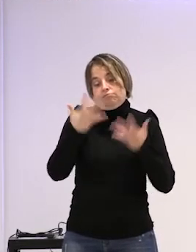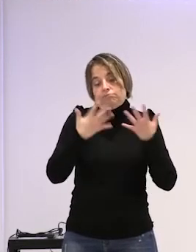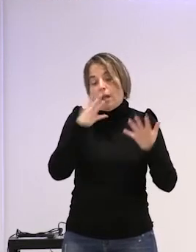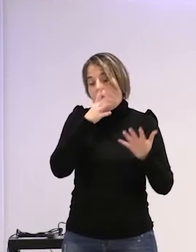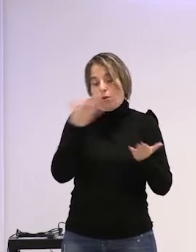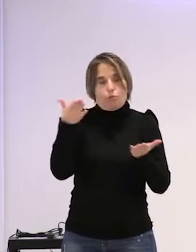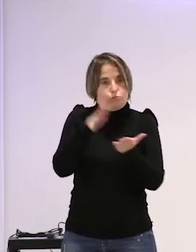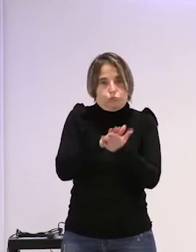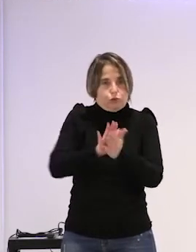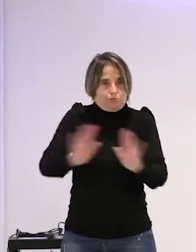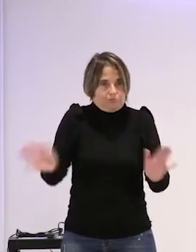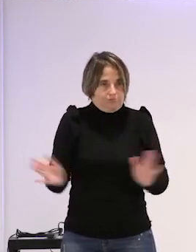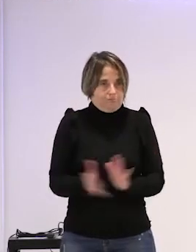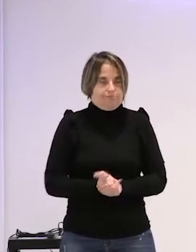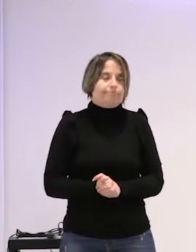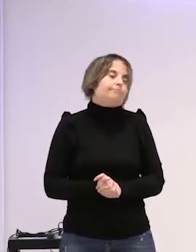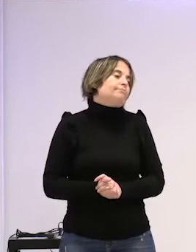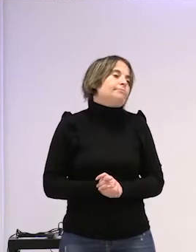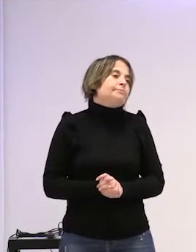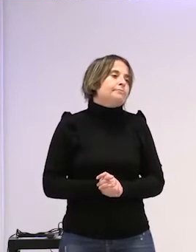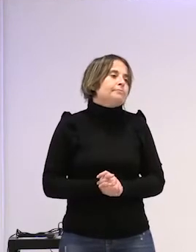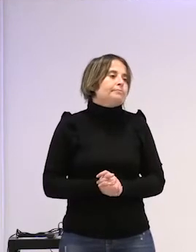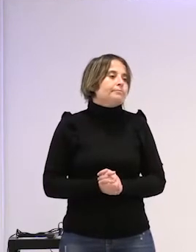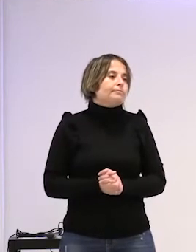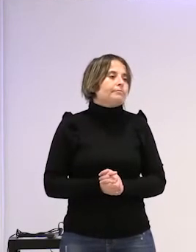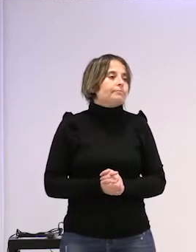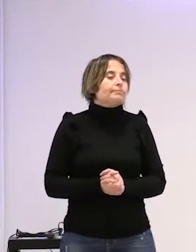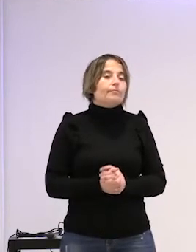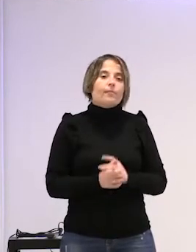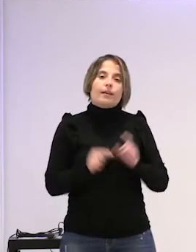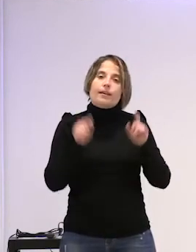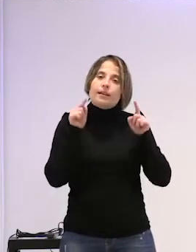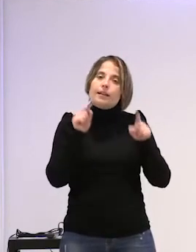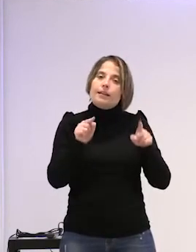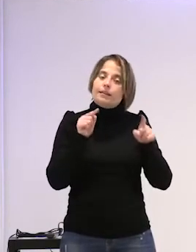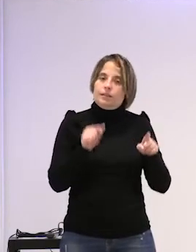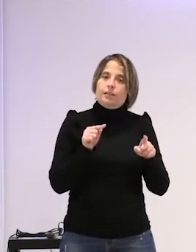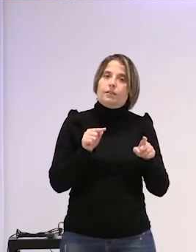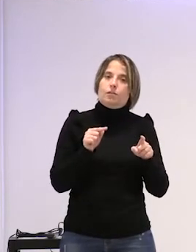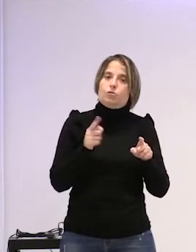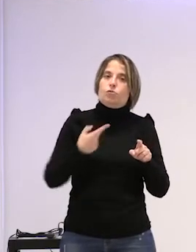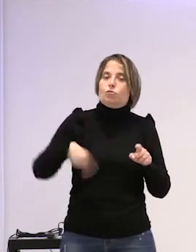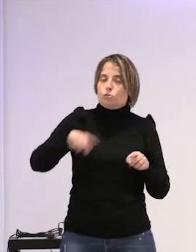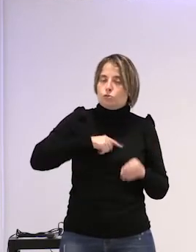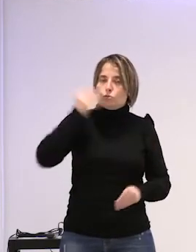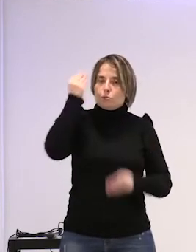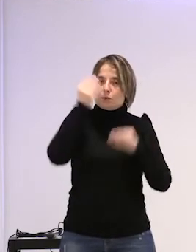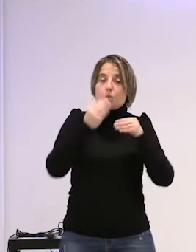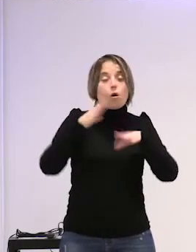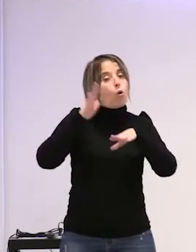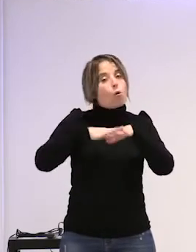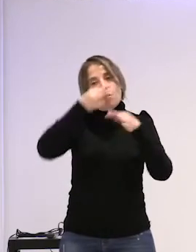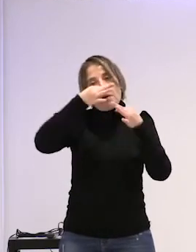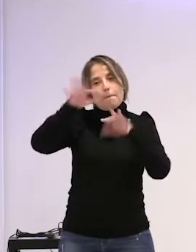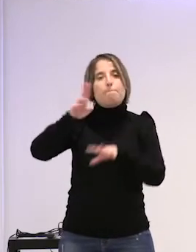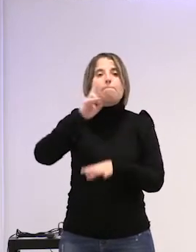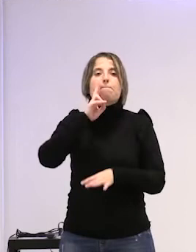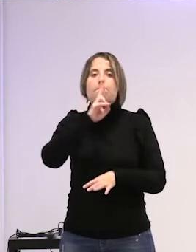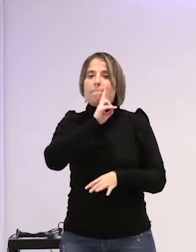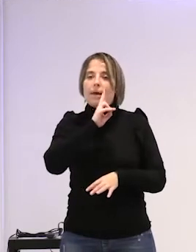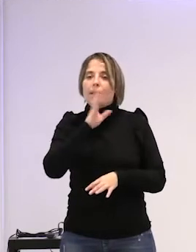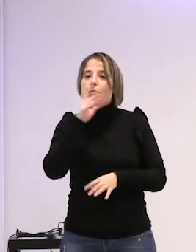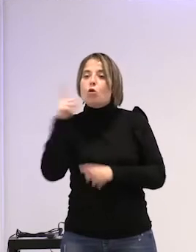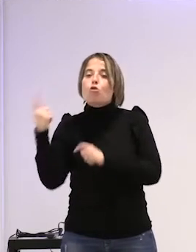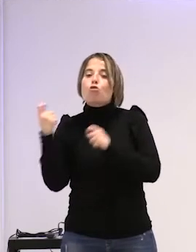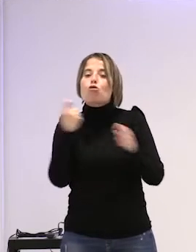ya no está con nosotras ¿no? eso es lo que irregularmente pensamos la culpa la culpa tiene ella porque no le da